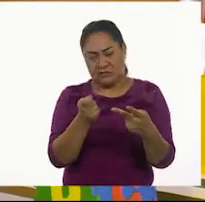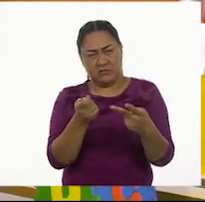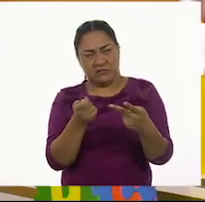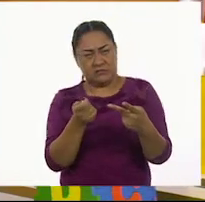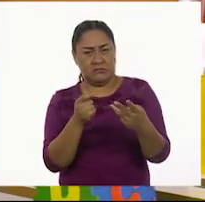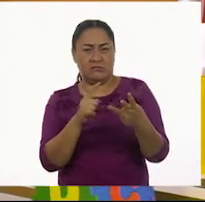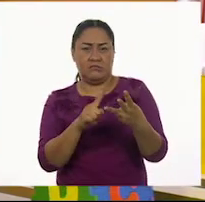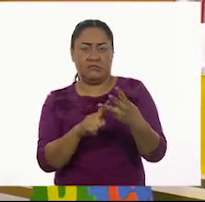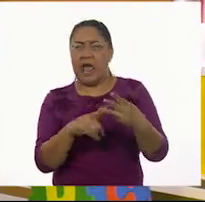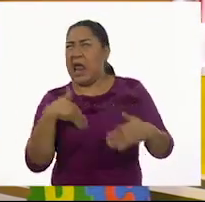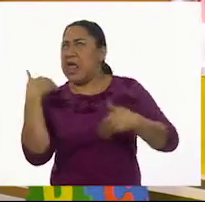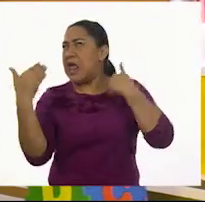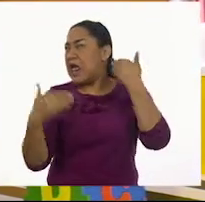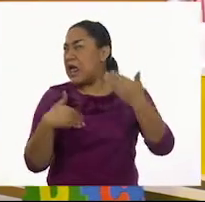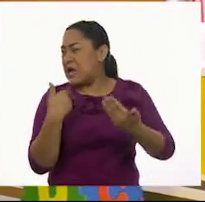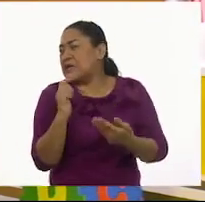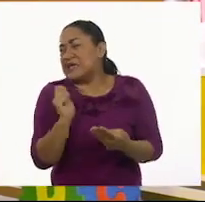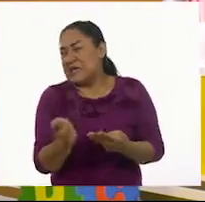¿Y qué es la alegría?